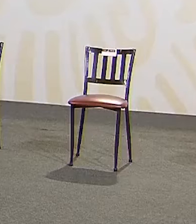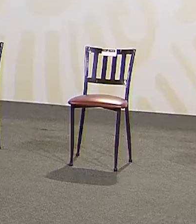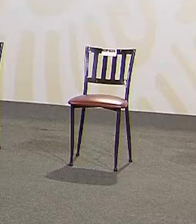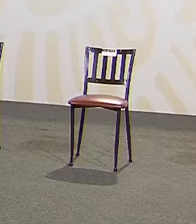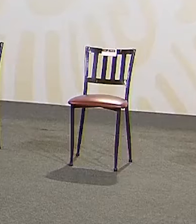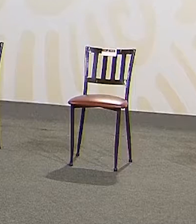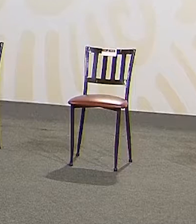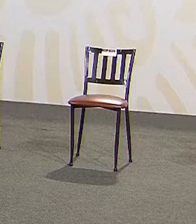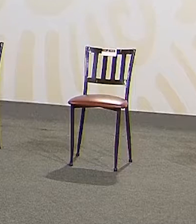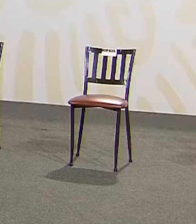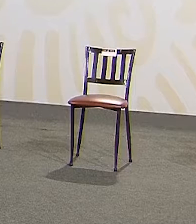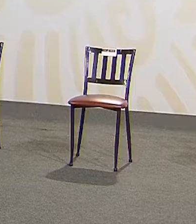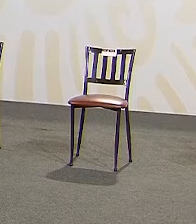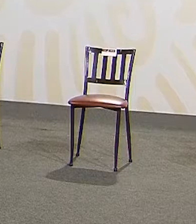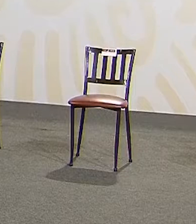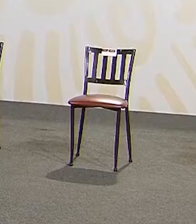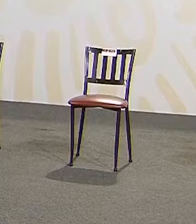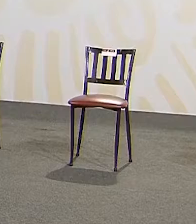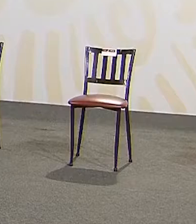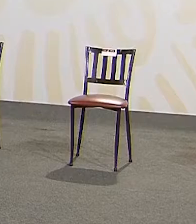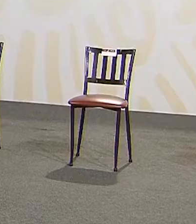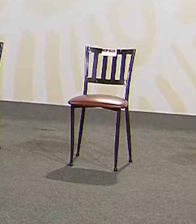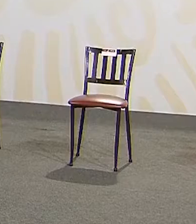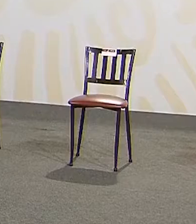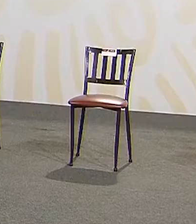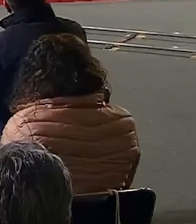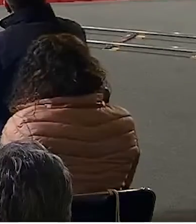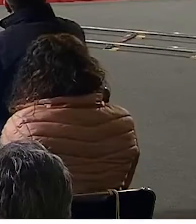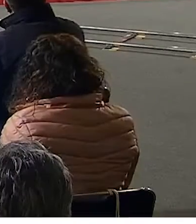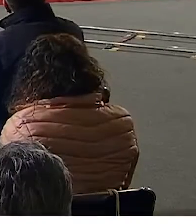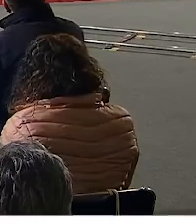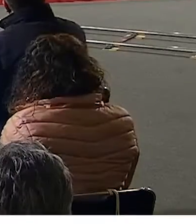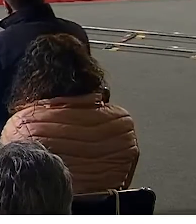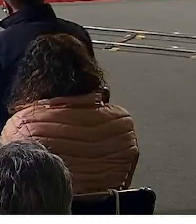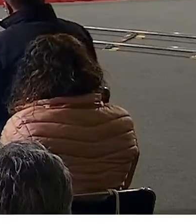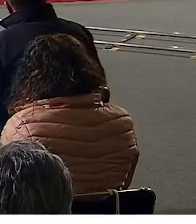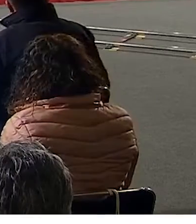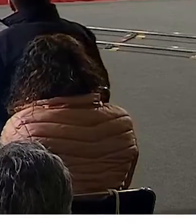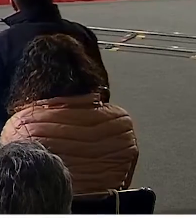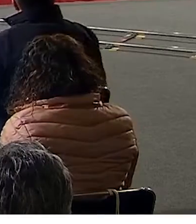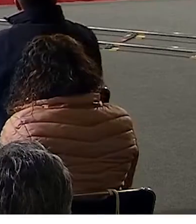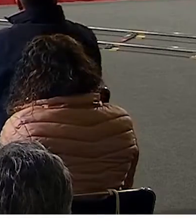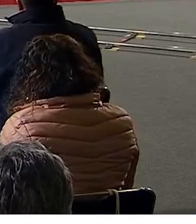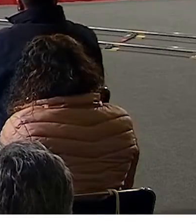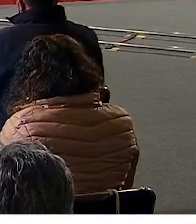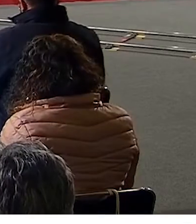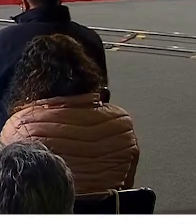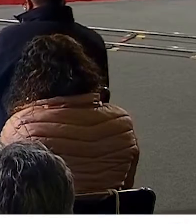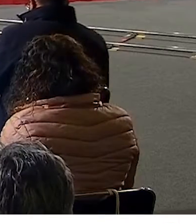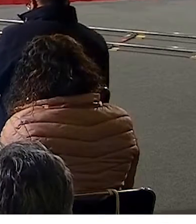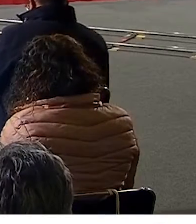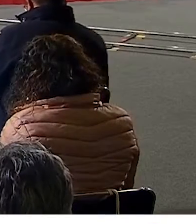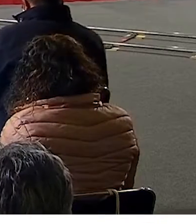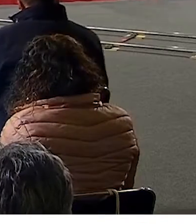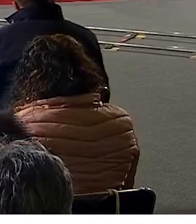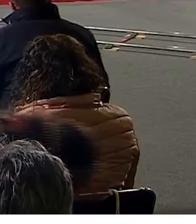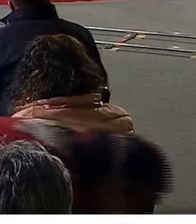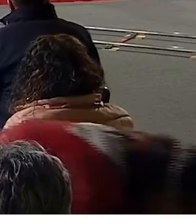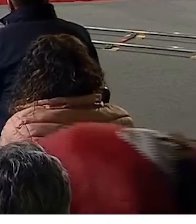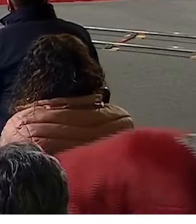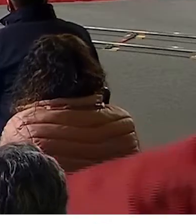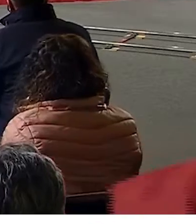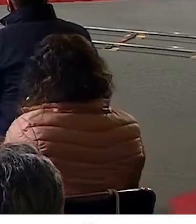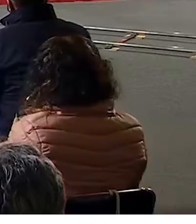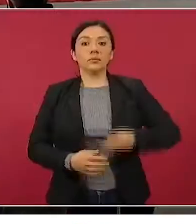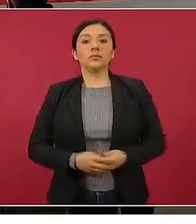Bueno, pues, hoy jueves 20 de enero, como todos